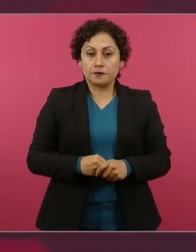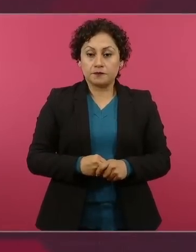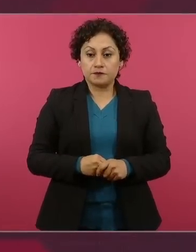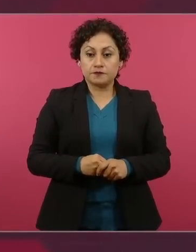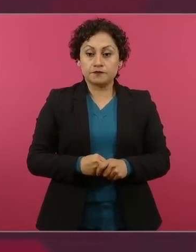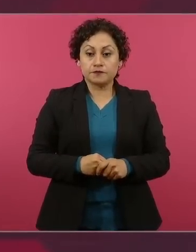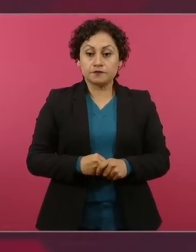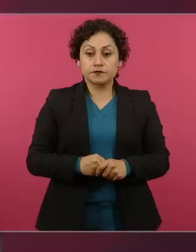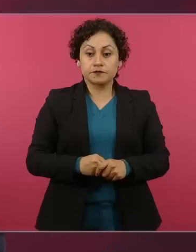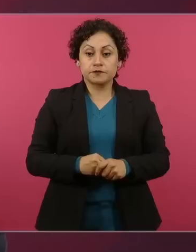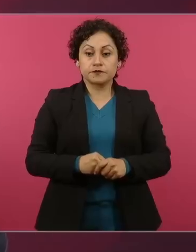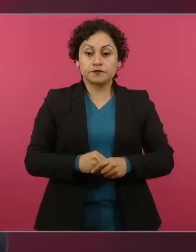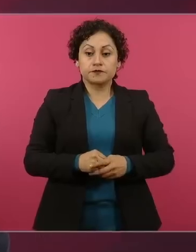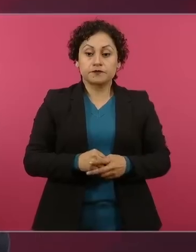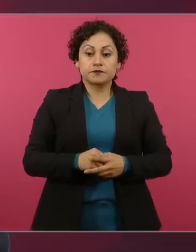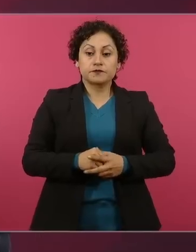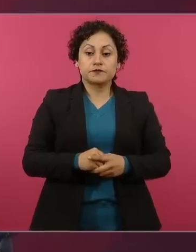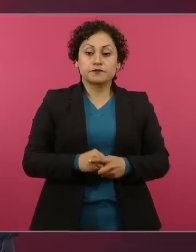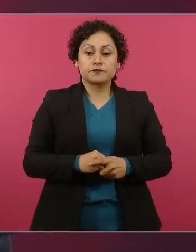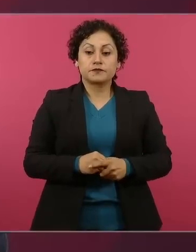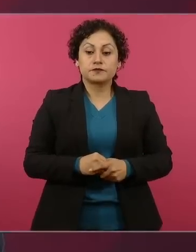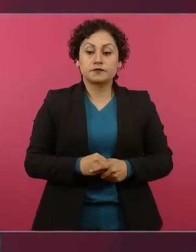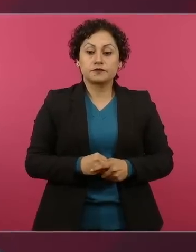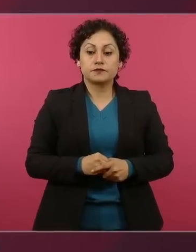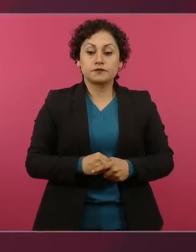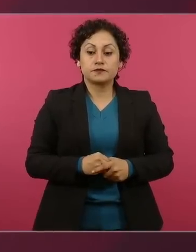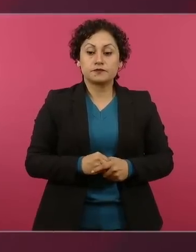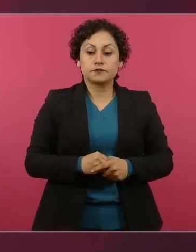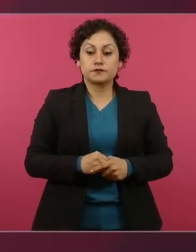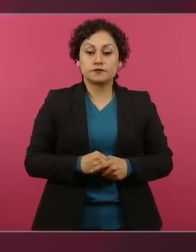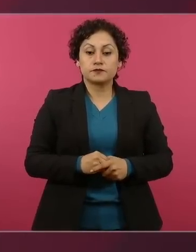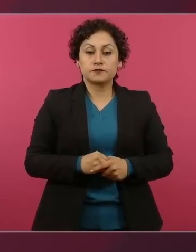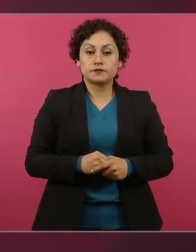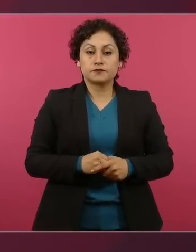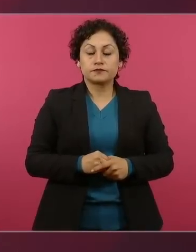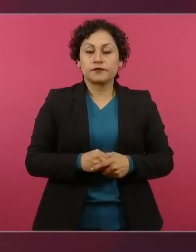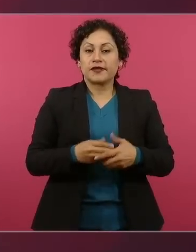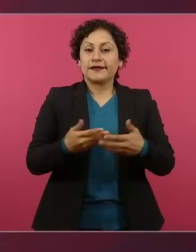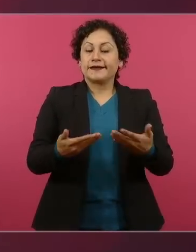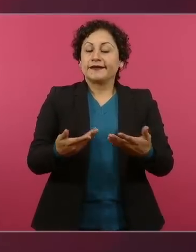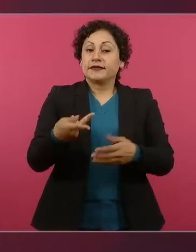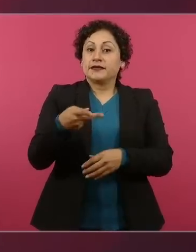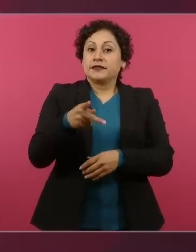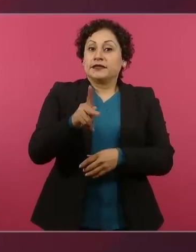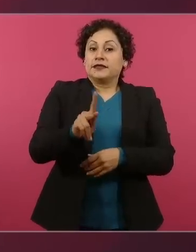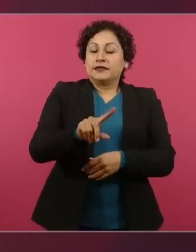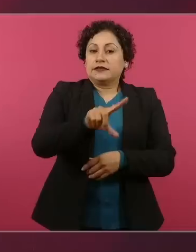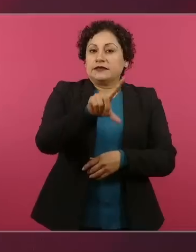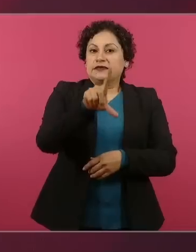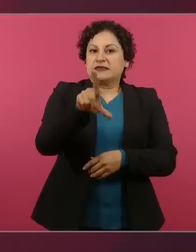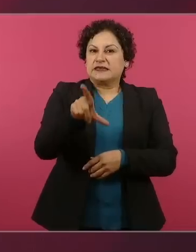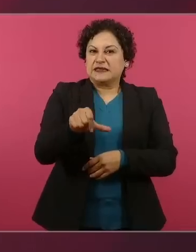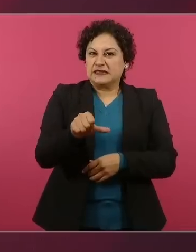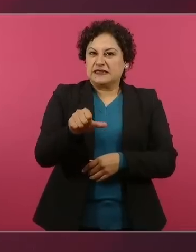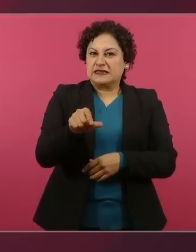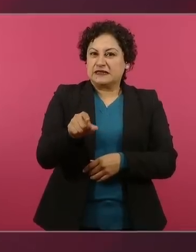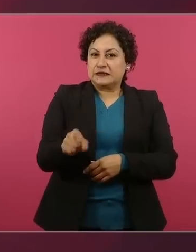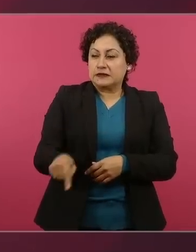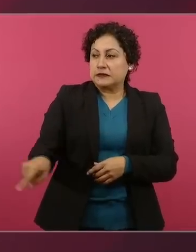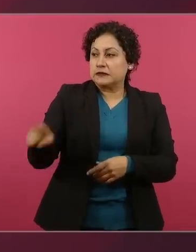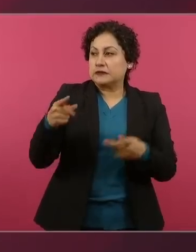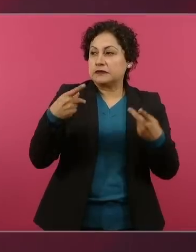Y sin ningún fundamento, de manera perversa,